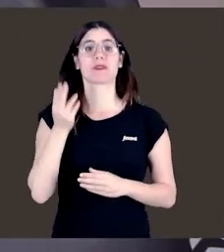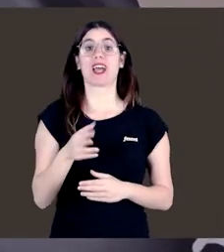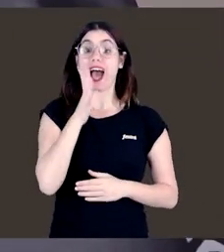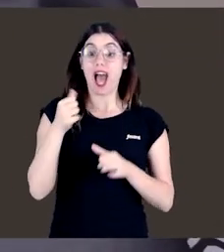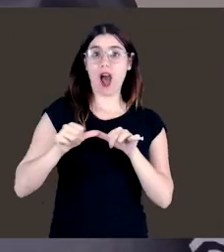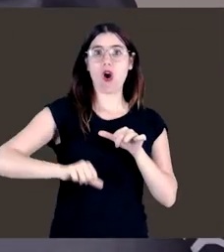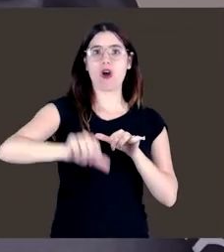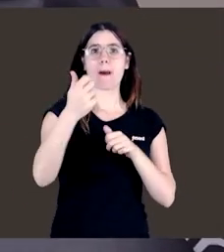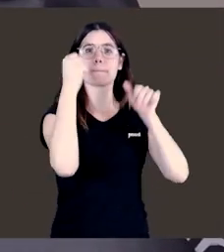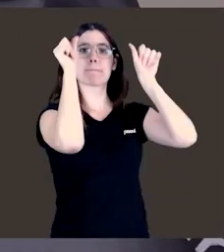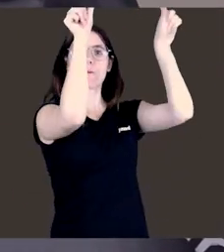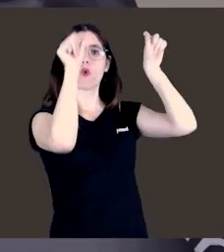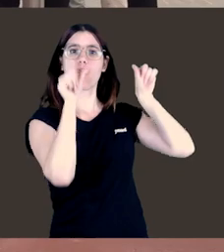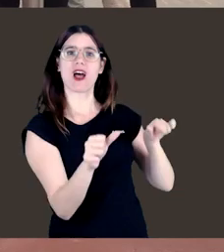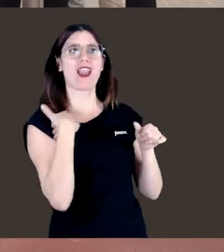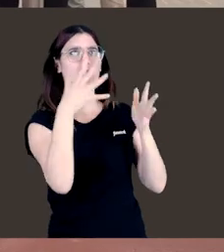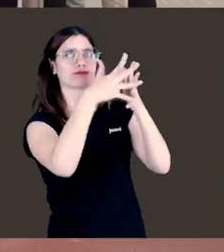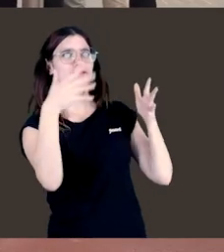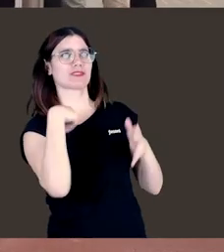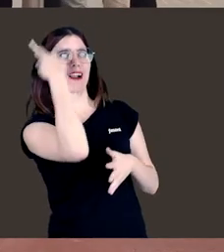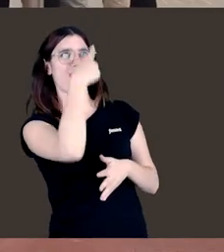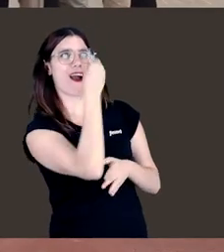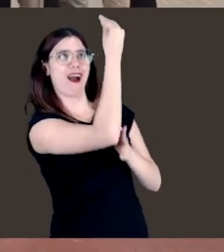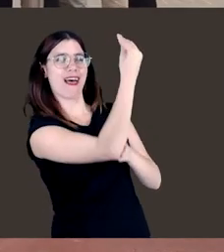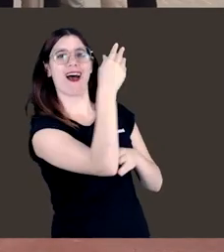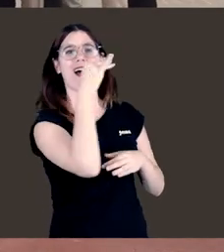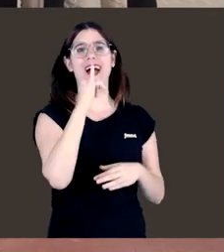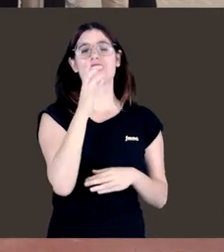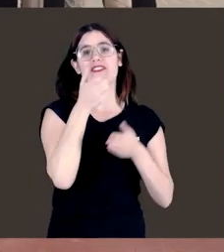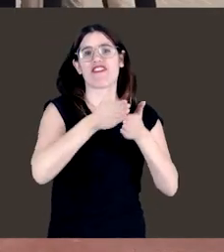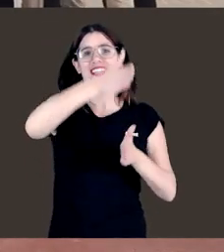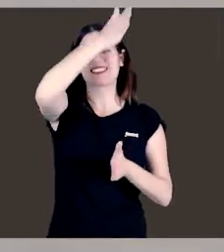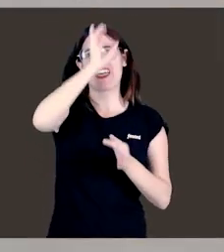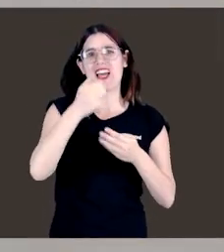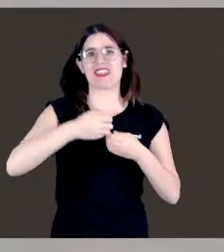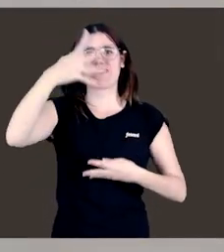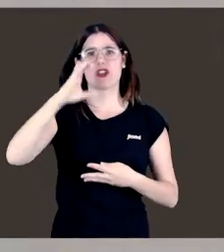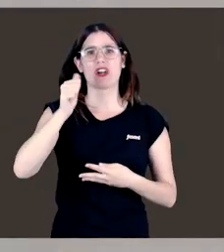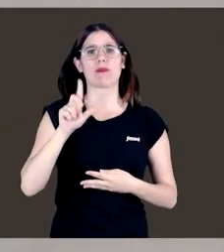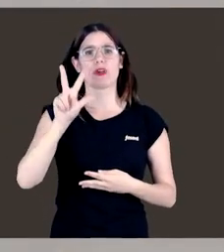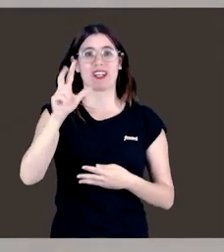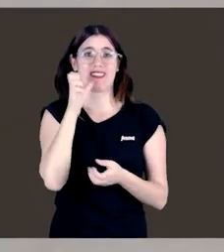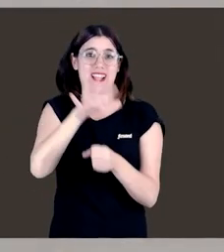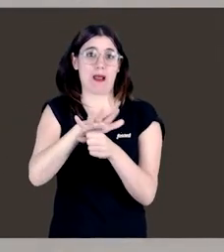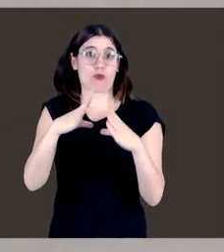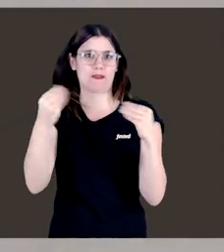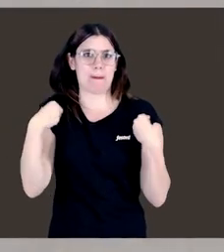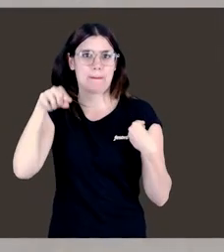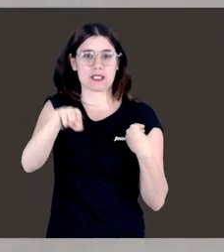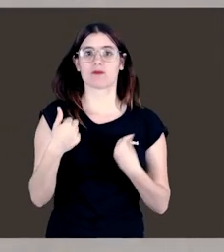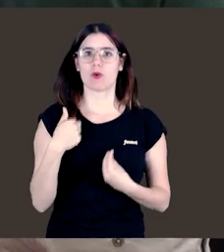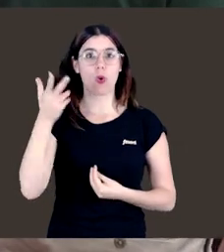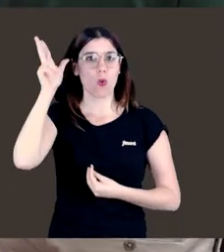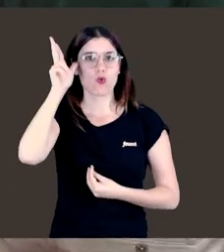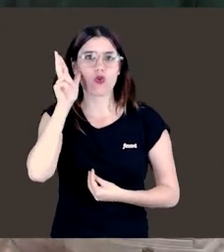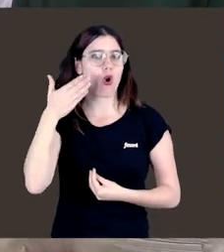Campus de Alcoy. Desde ahora, un mural de grandes dimensiones con su figura preside una de las fachadas del edificio Carbonell del